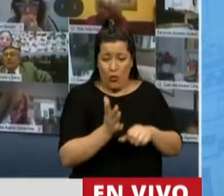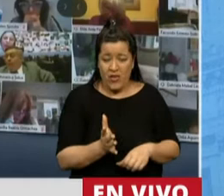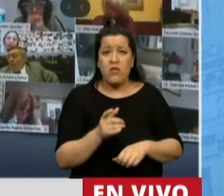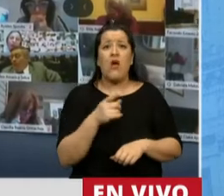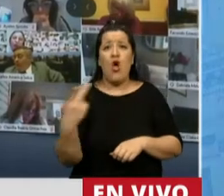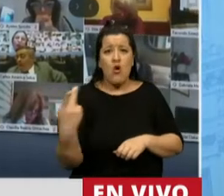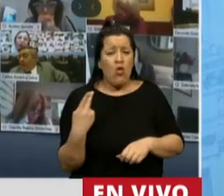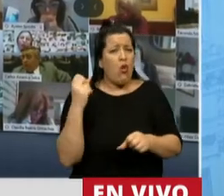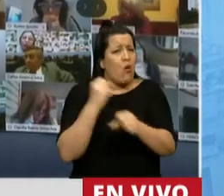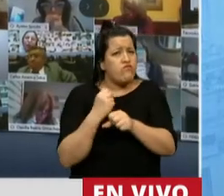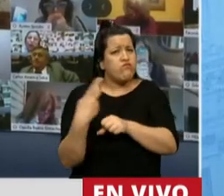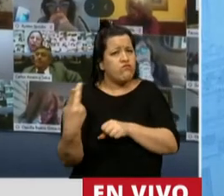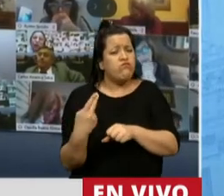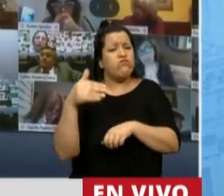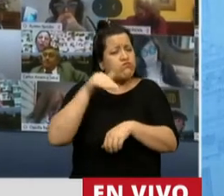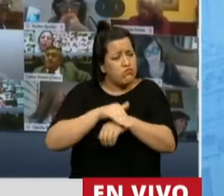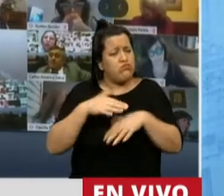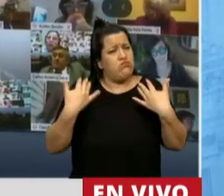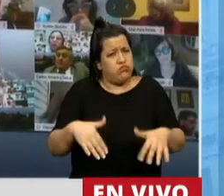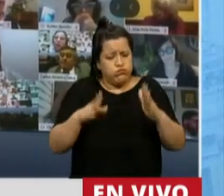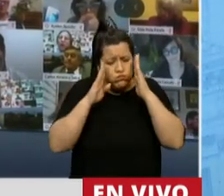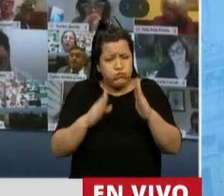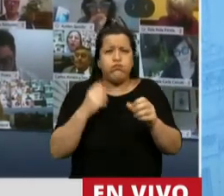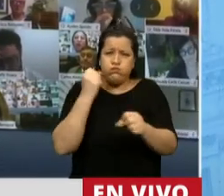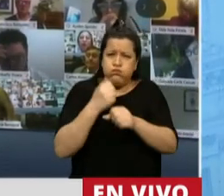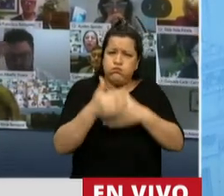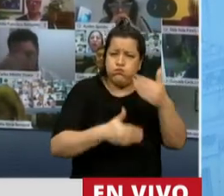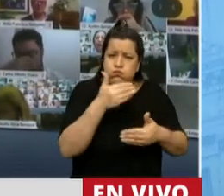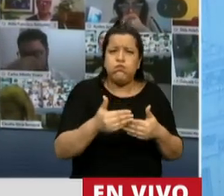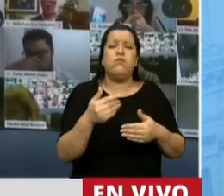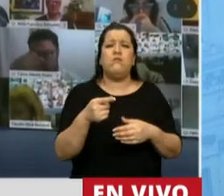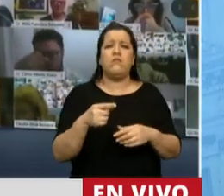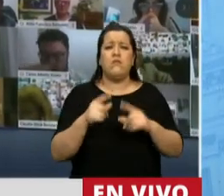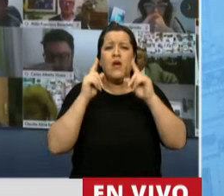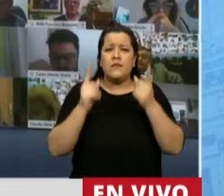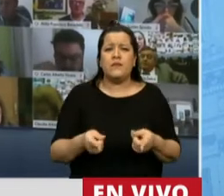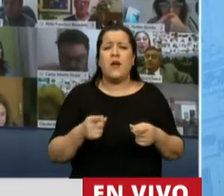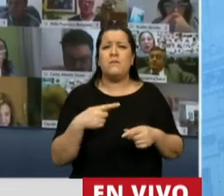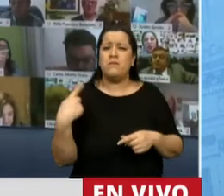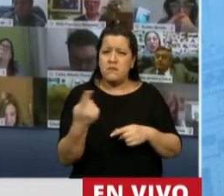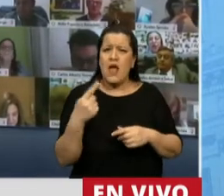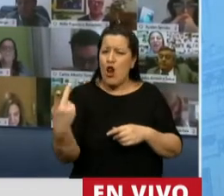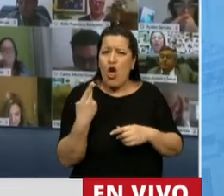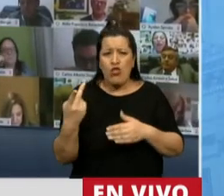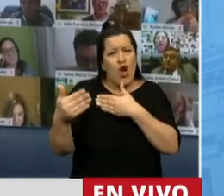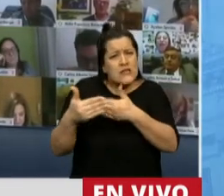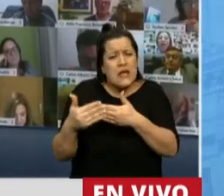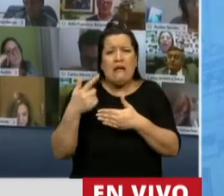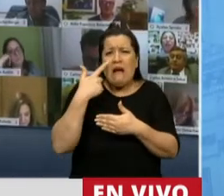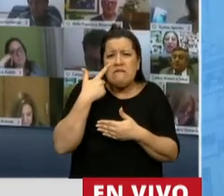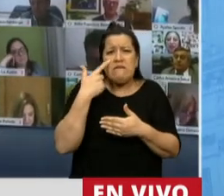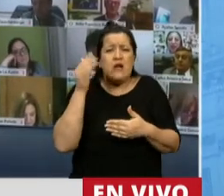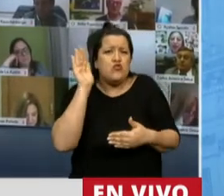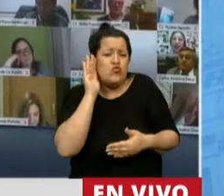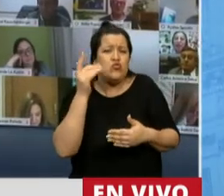llevamos con mucho compromiso y con mucha responsabilidad, no solo de manera institucional, sino también estando cerca y escuchando a los